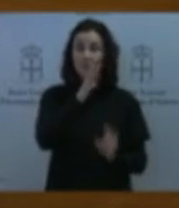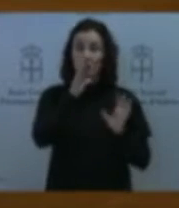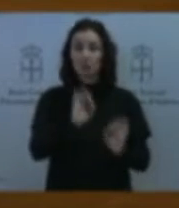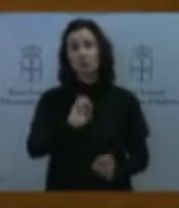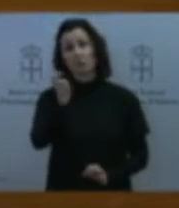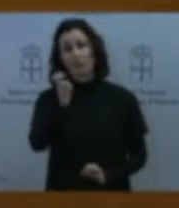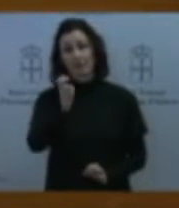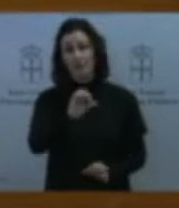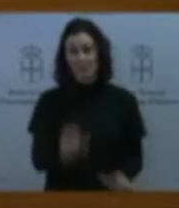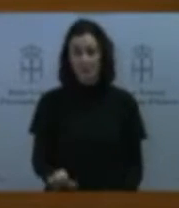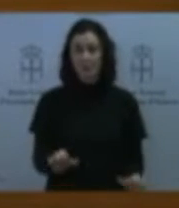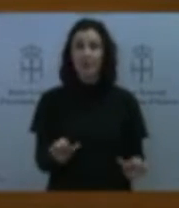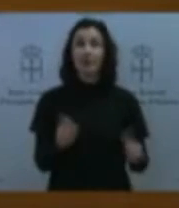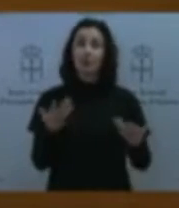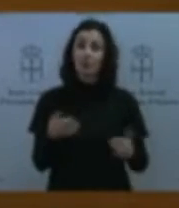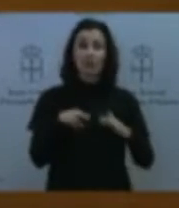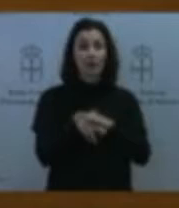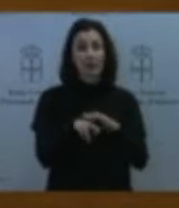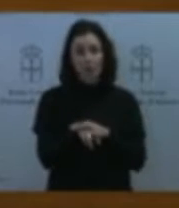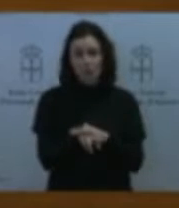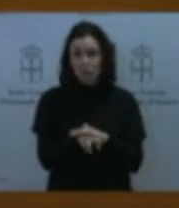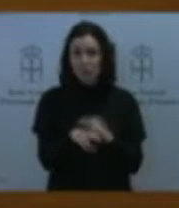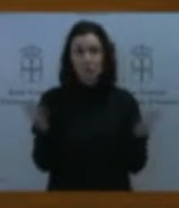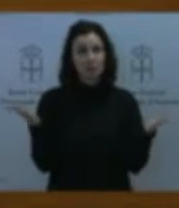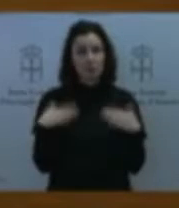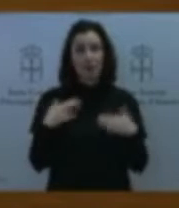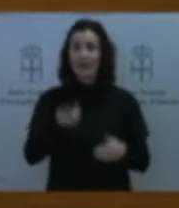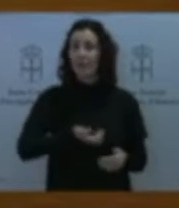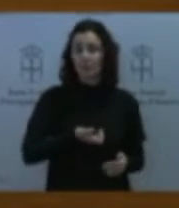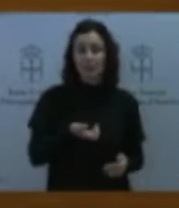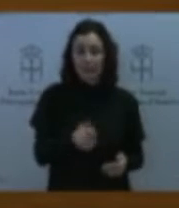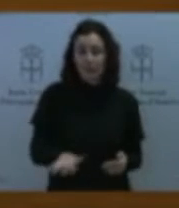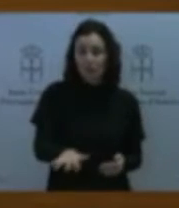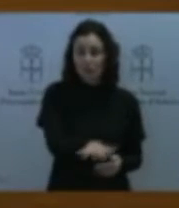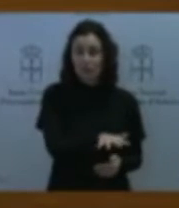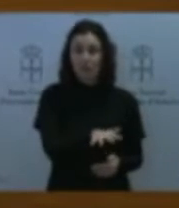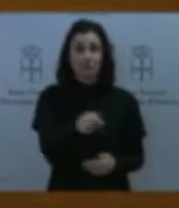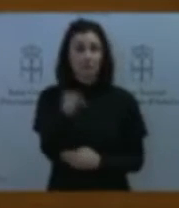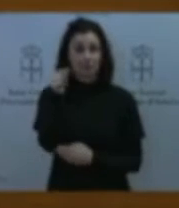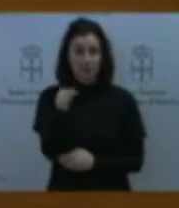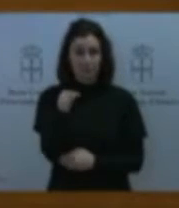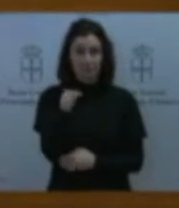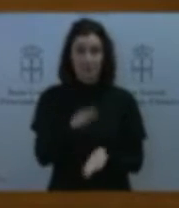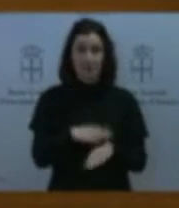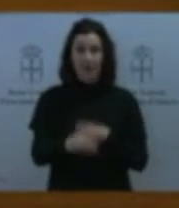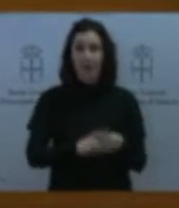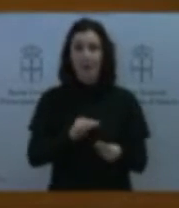tenían algunos de los ayuntamientos a los que estábamos obligando a hacer plan de movilidad con esta normativa,